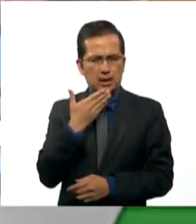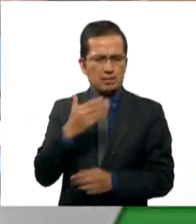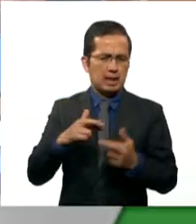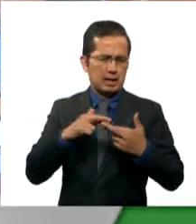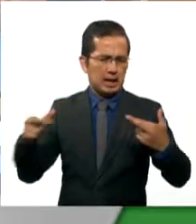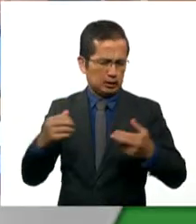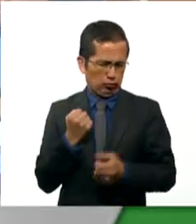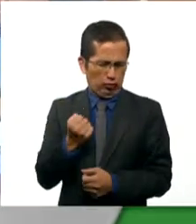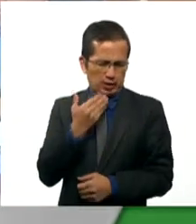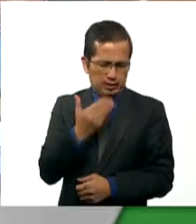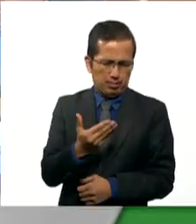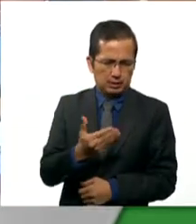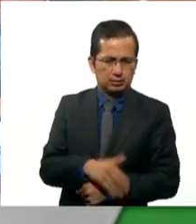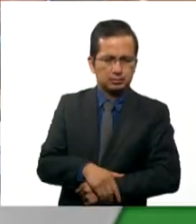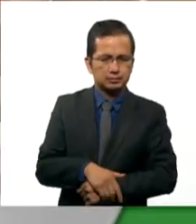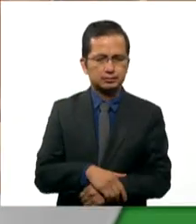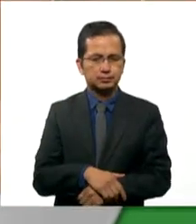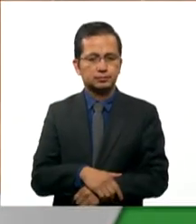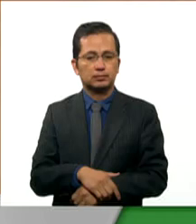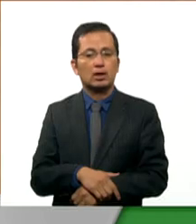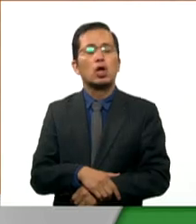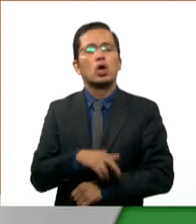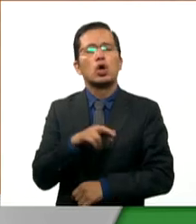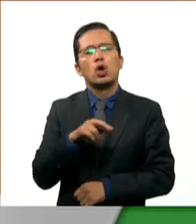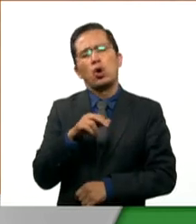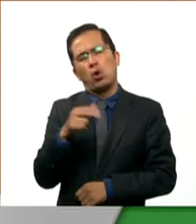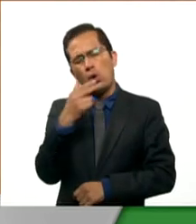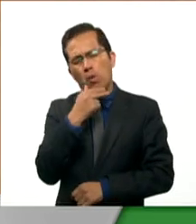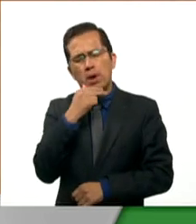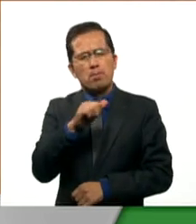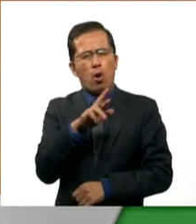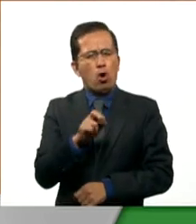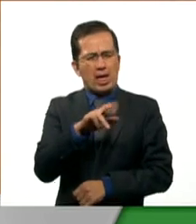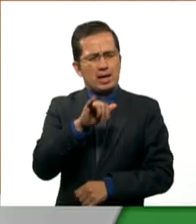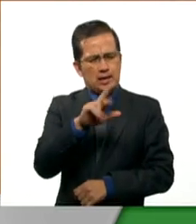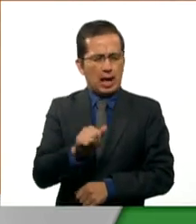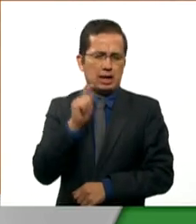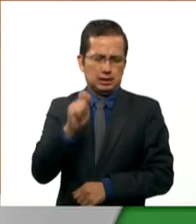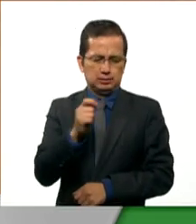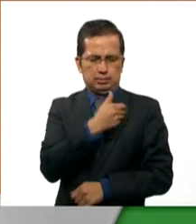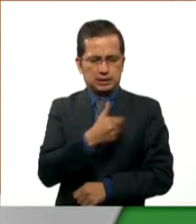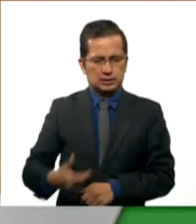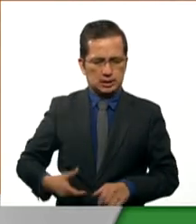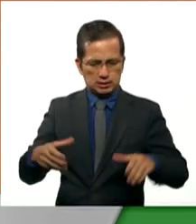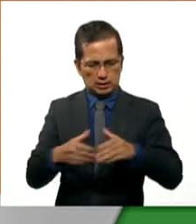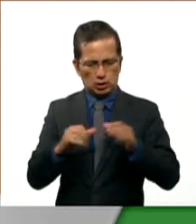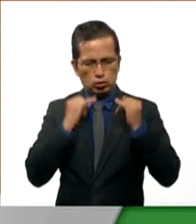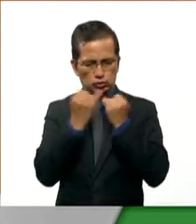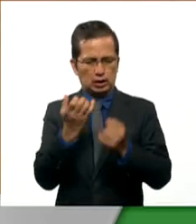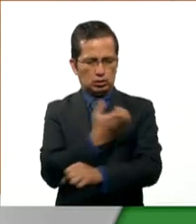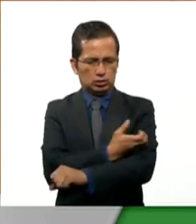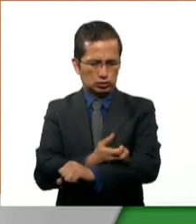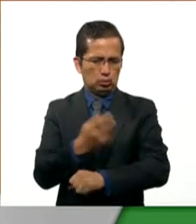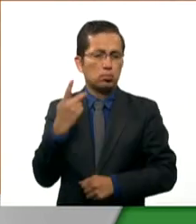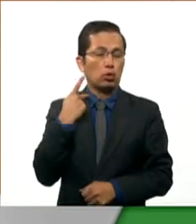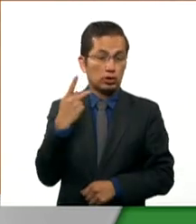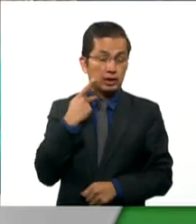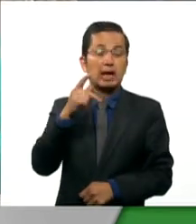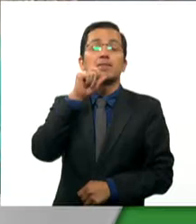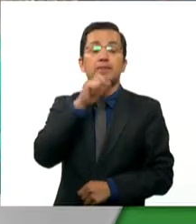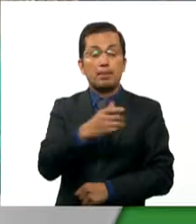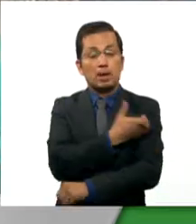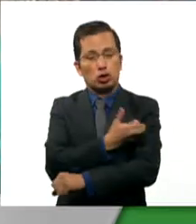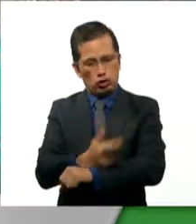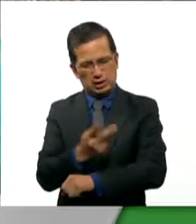tiene. En su oportunidad, Rubén Moreira Valdés, presidente de la Junta de Coordinación Política y coordinador del Grupo Parlamentario del